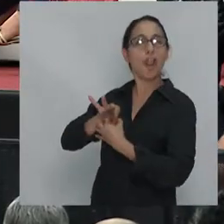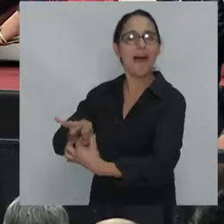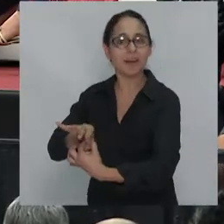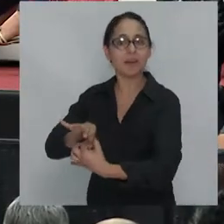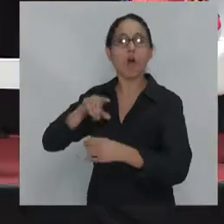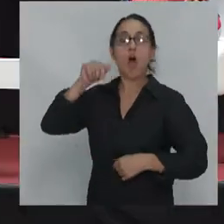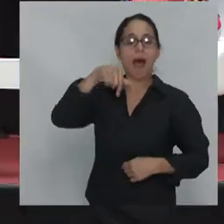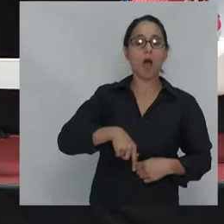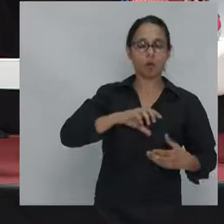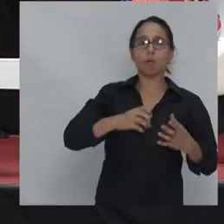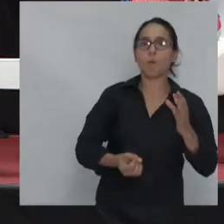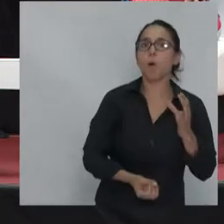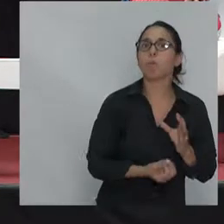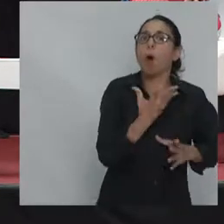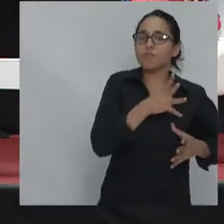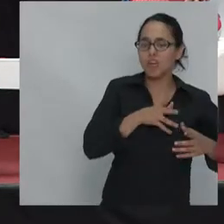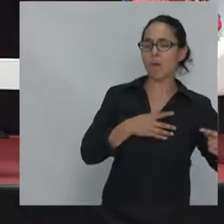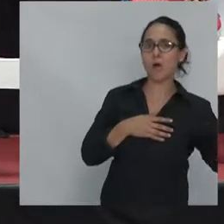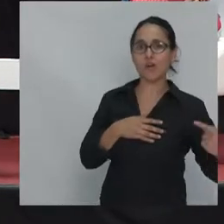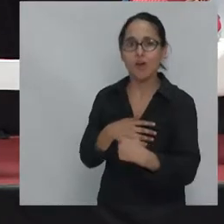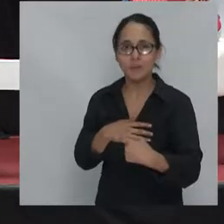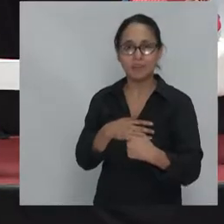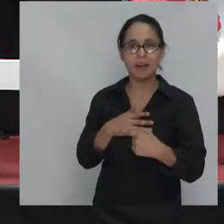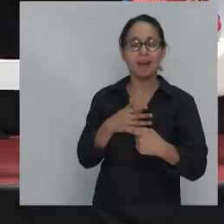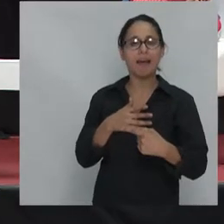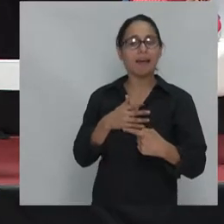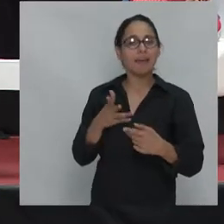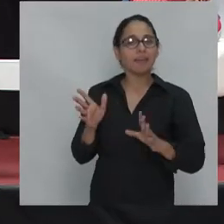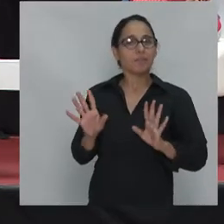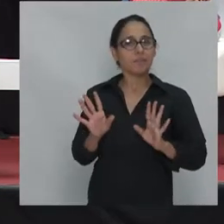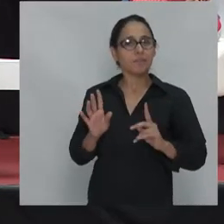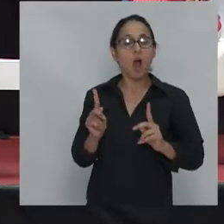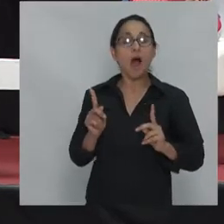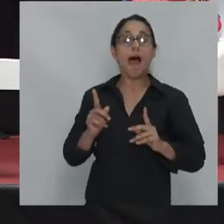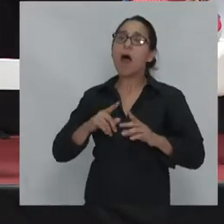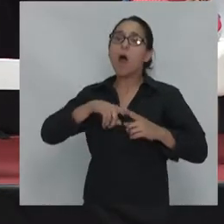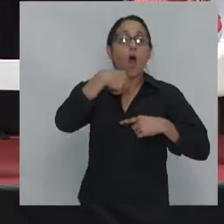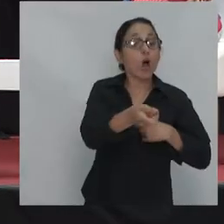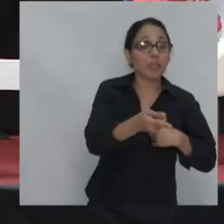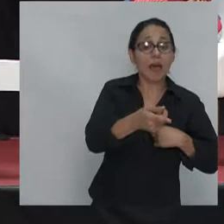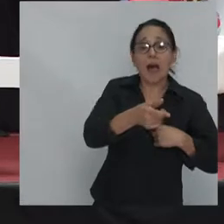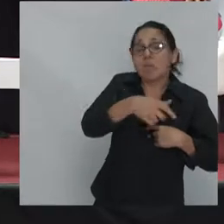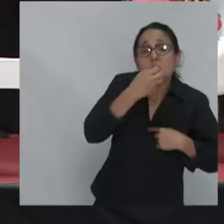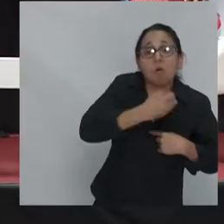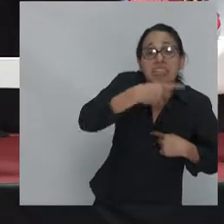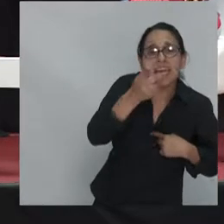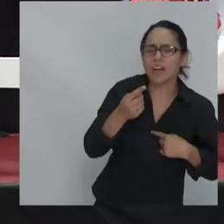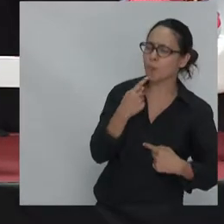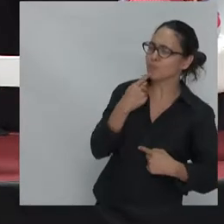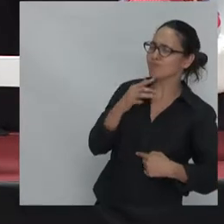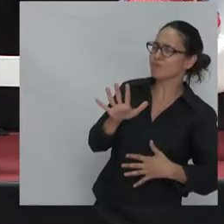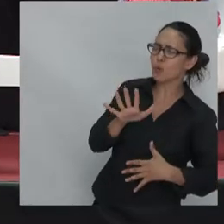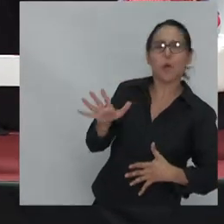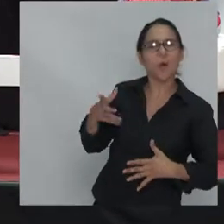ya se utiliza para tratar de estigmatizar todos los que ponen en cuestión el orden